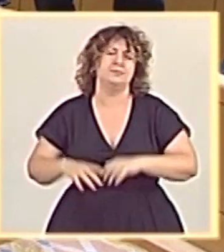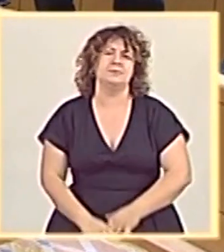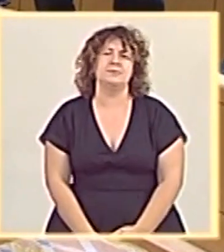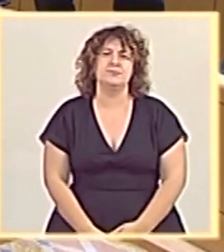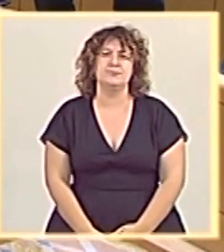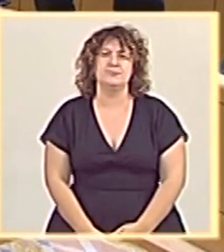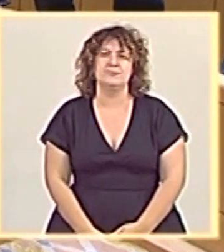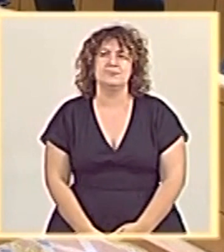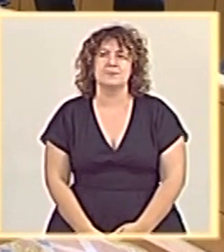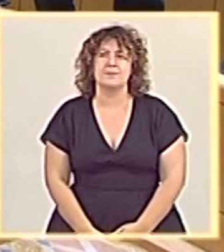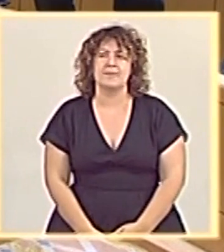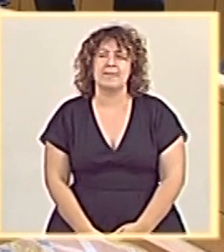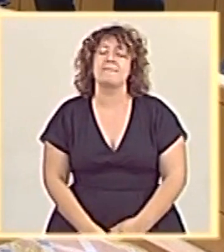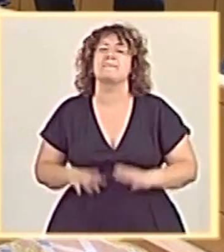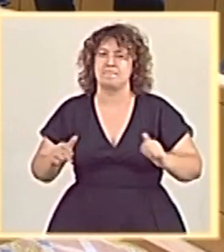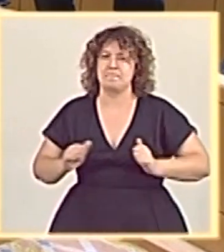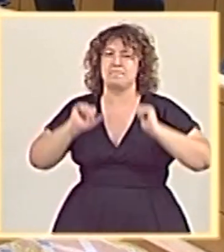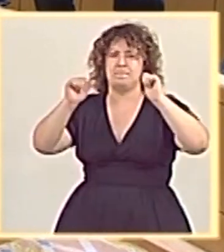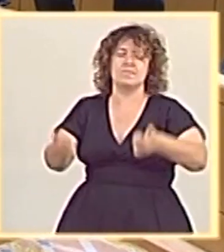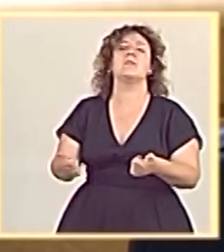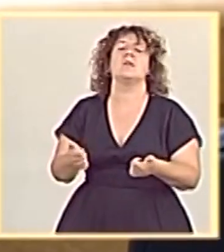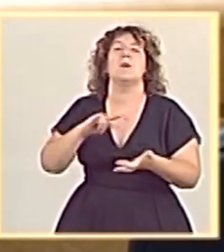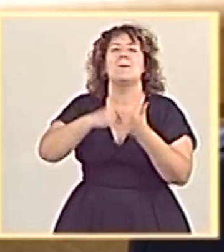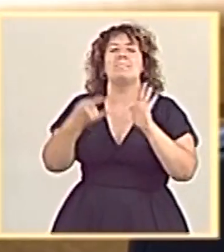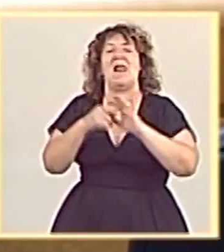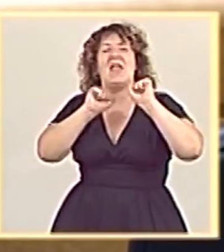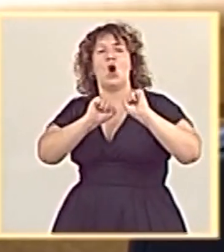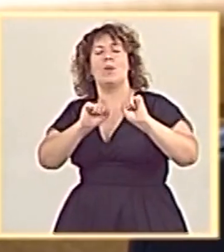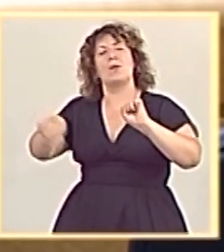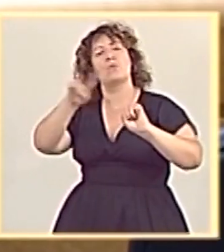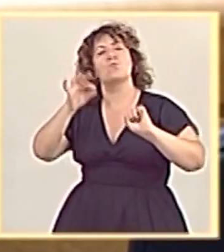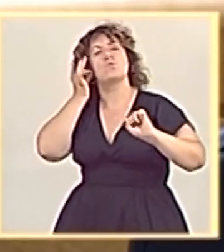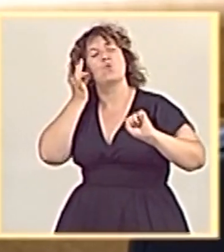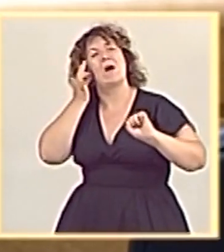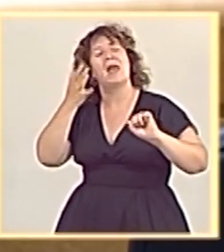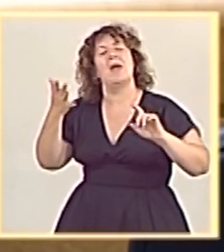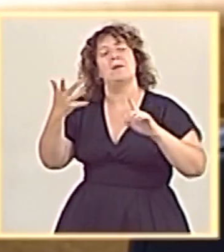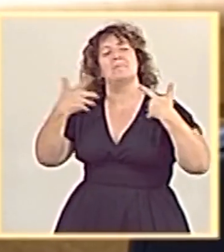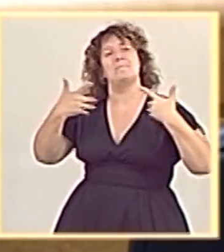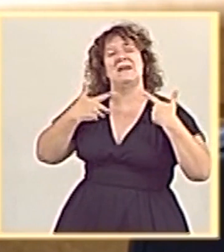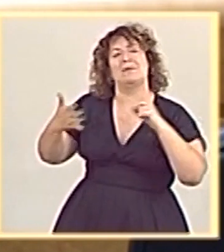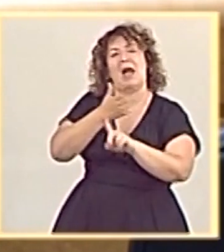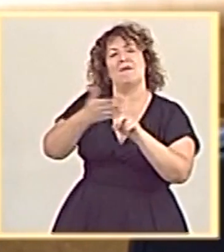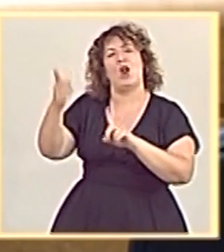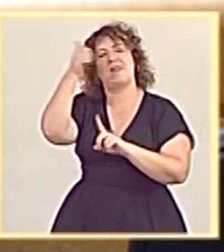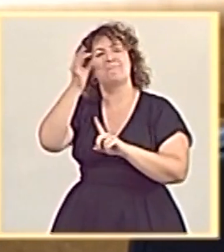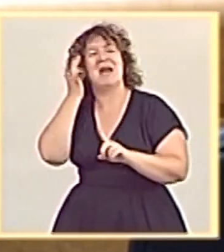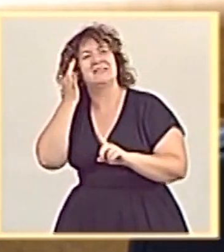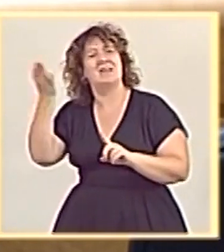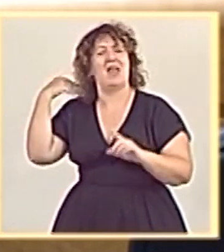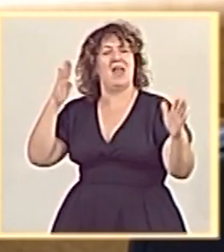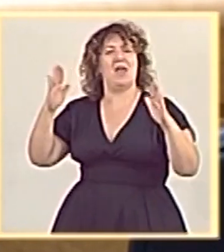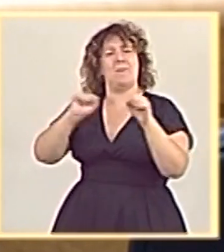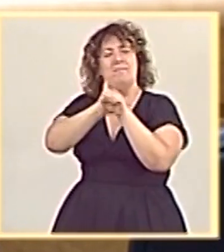Gracias, presidenta. Empiezo por el plan de contingencia para proteger a las mujeres frente a todas las víctimas de violencia machista durante la pandemia, que ha recibido